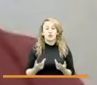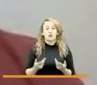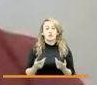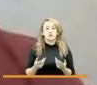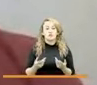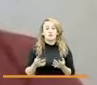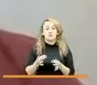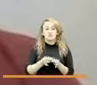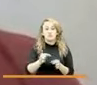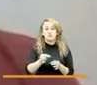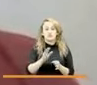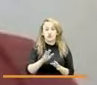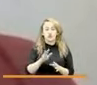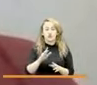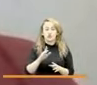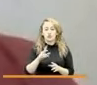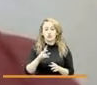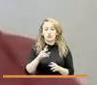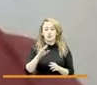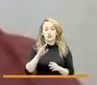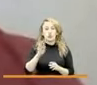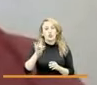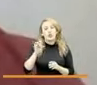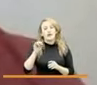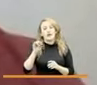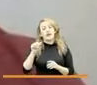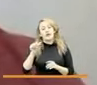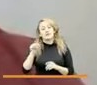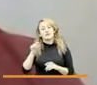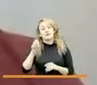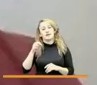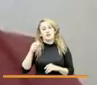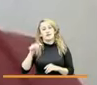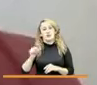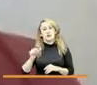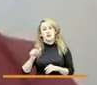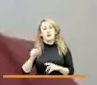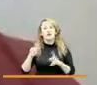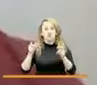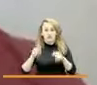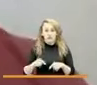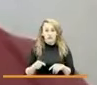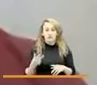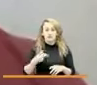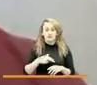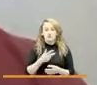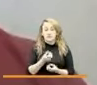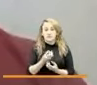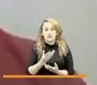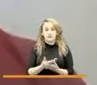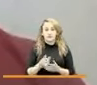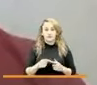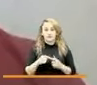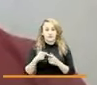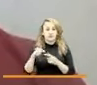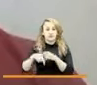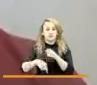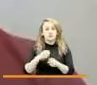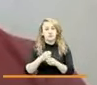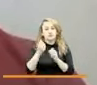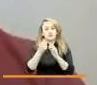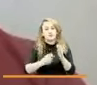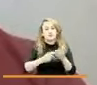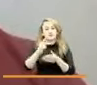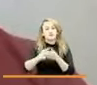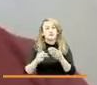Buenaseña estamos trabajando un esquema especial este año para el proyecto de